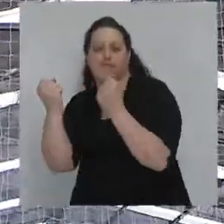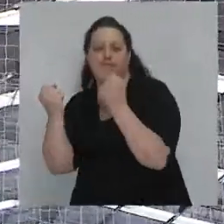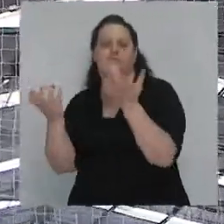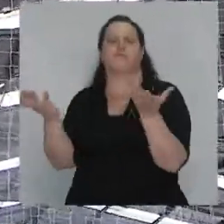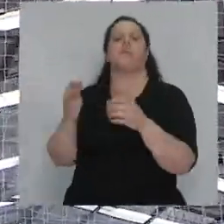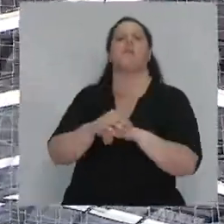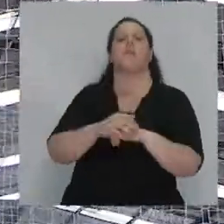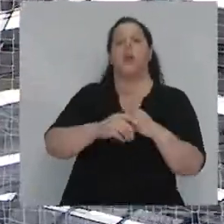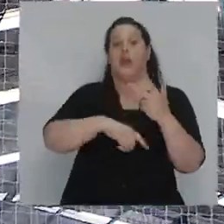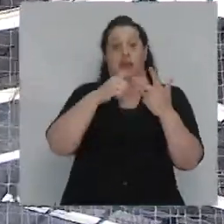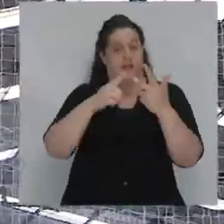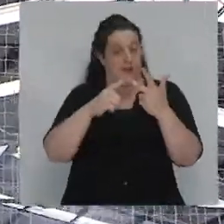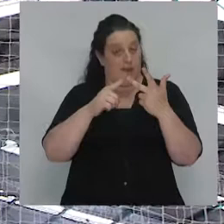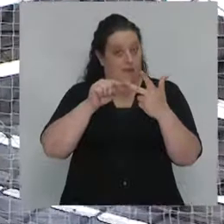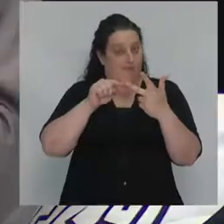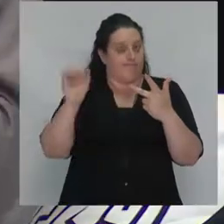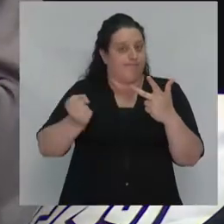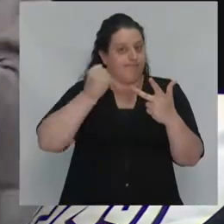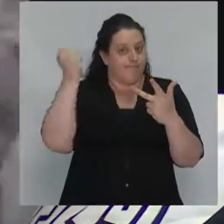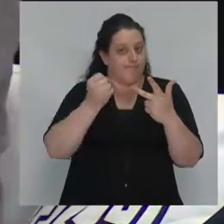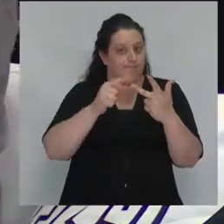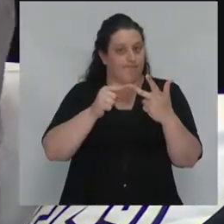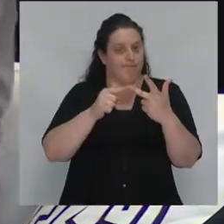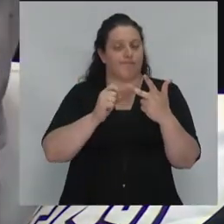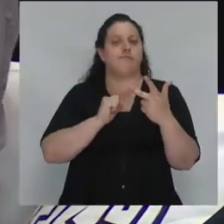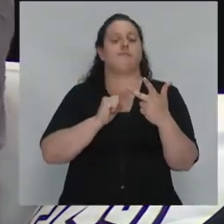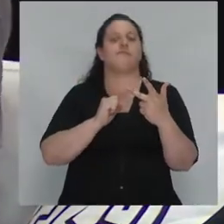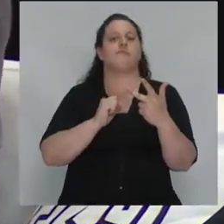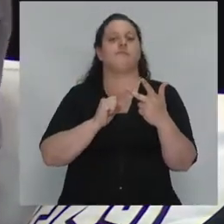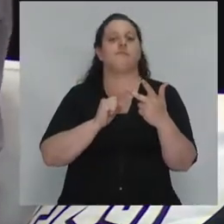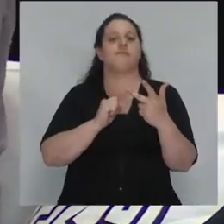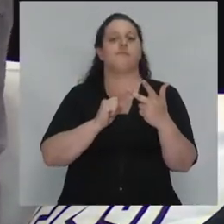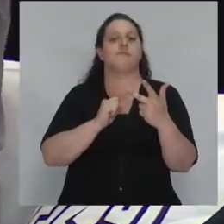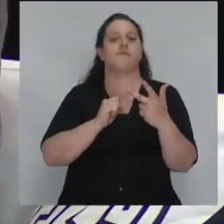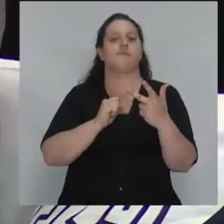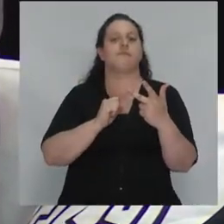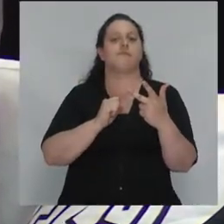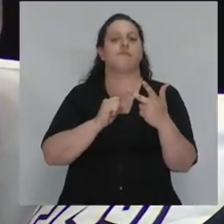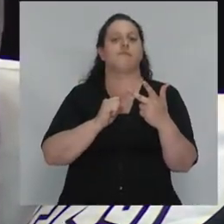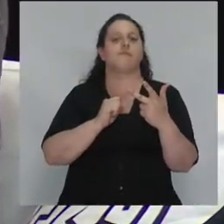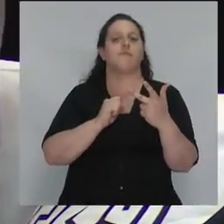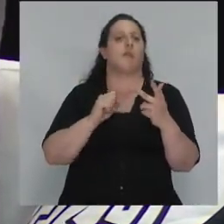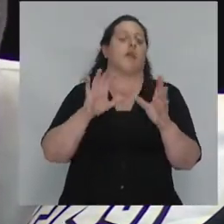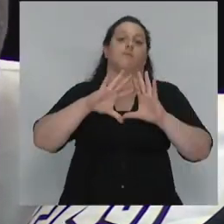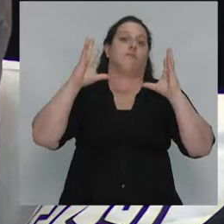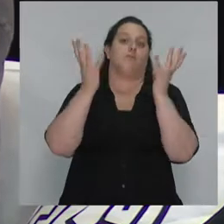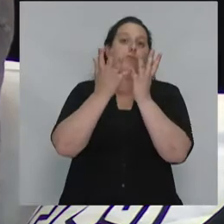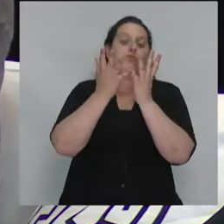Y tercero y muy importante la victoria del mundo Trump